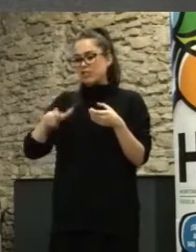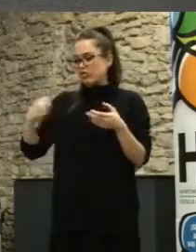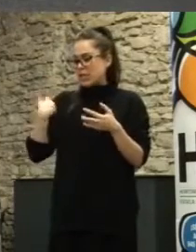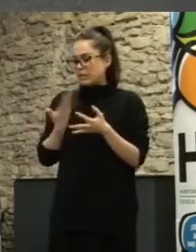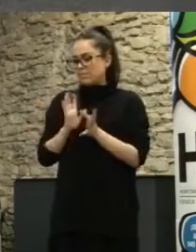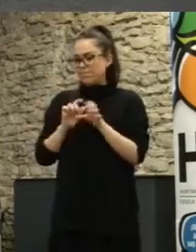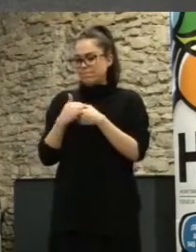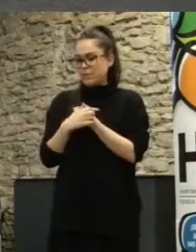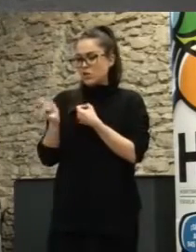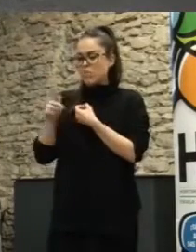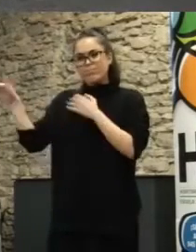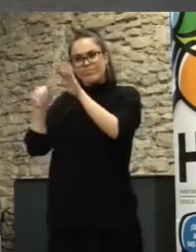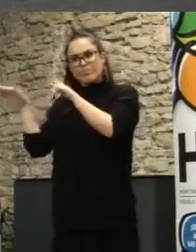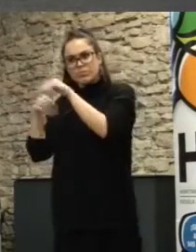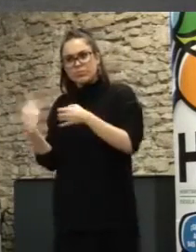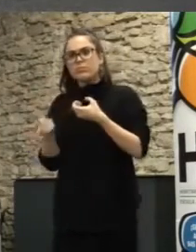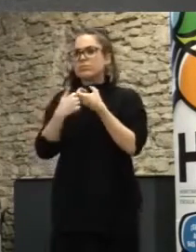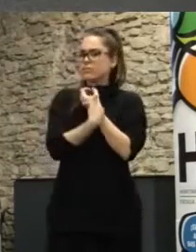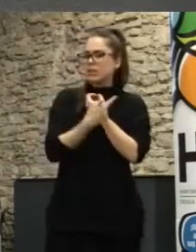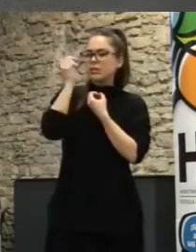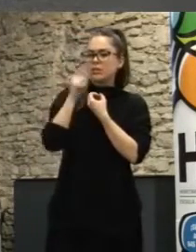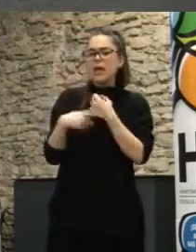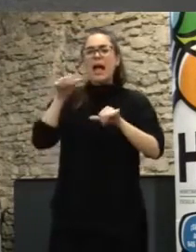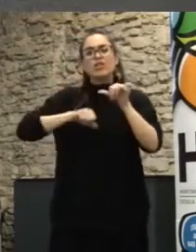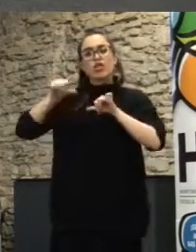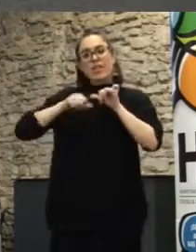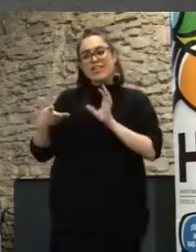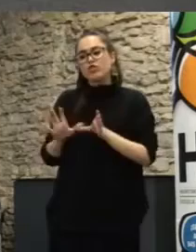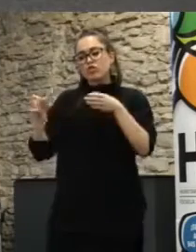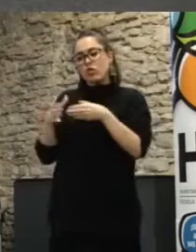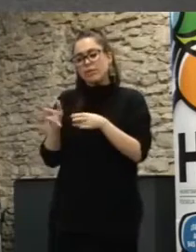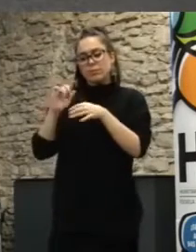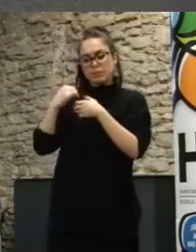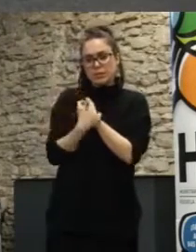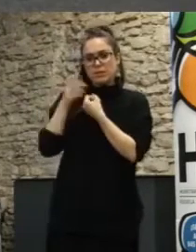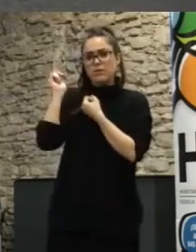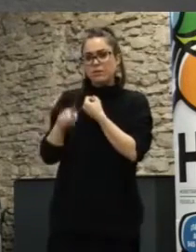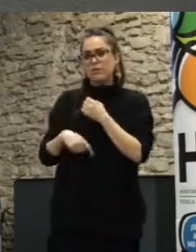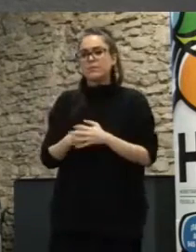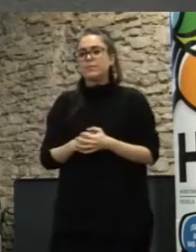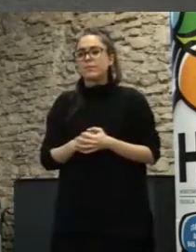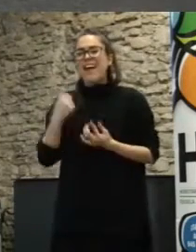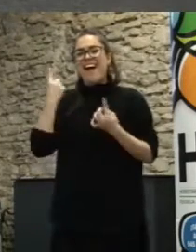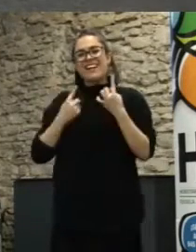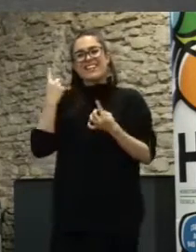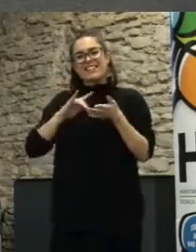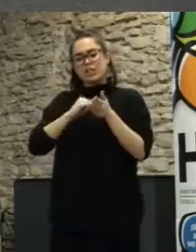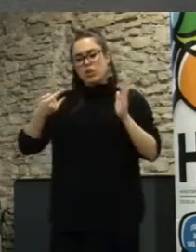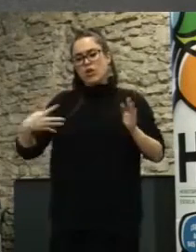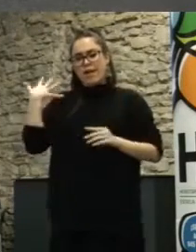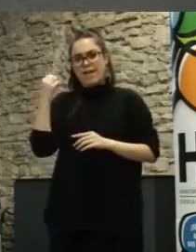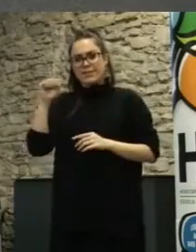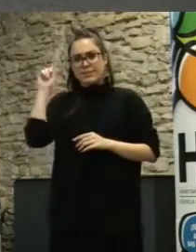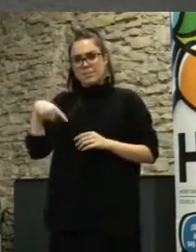que nos ayuden también tipo de colectivos asociaciones etcétera a nivel de tecnología alguien que nos